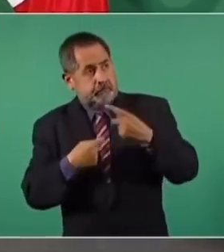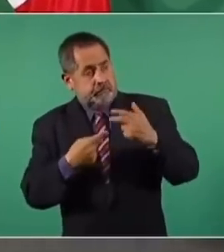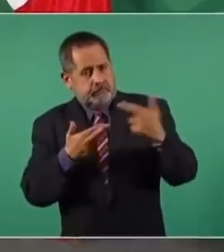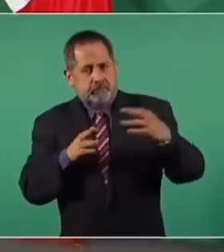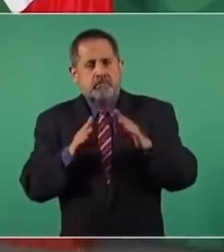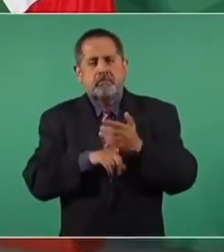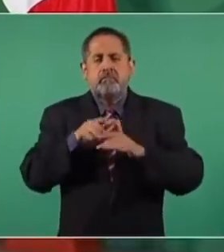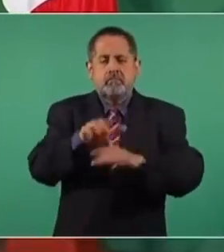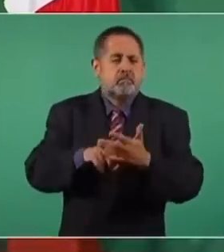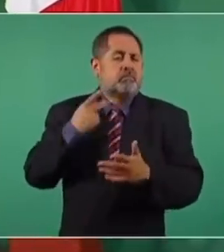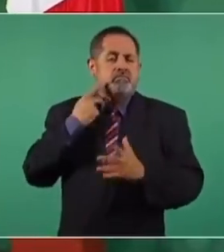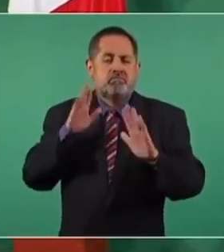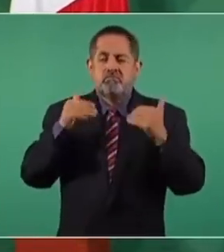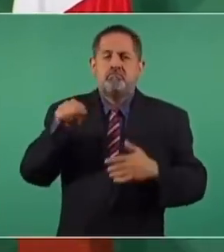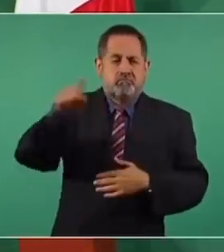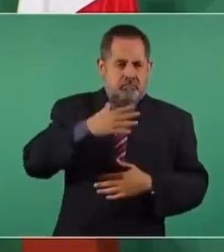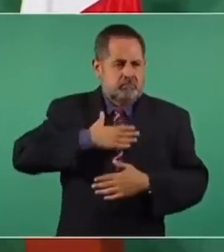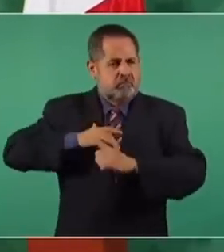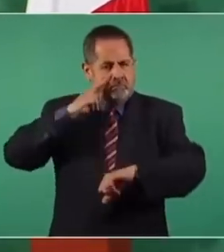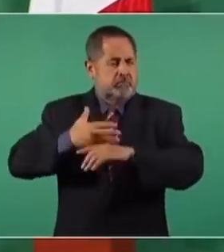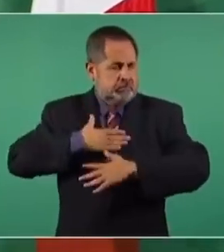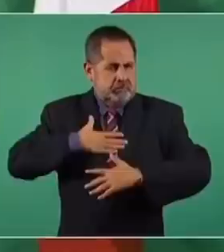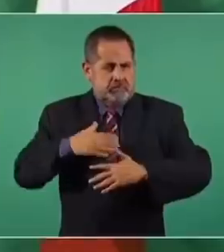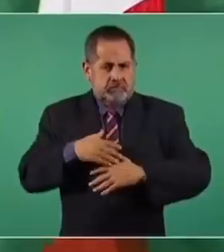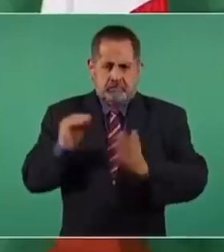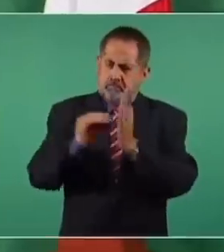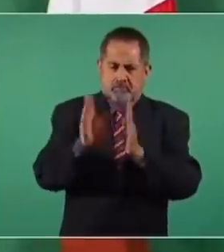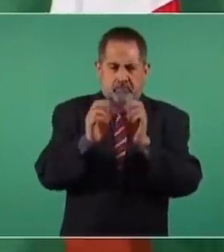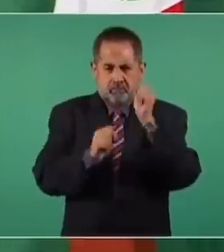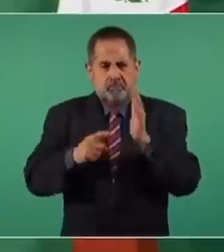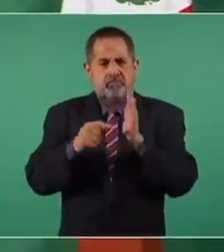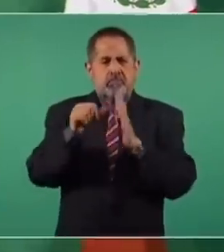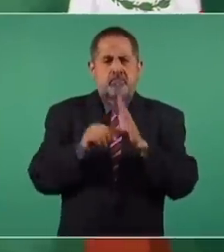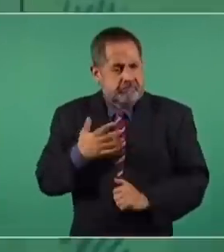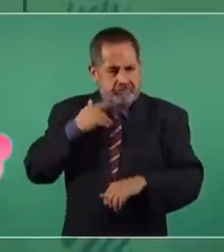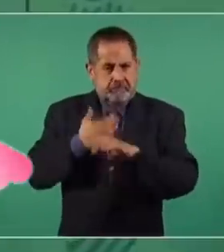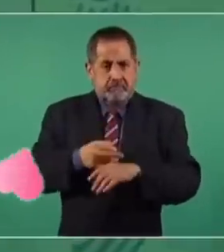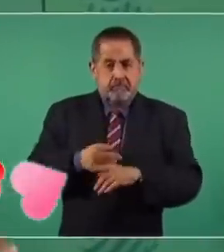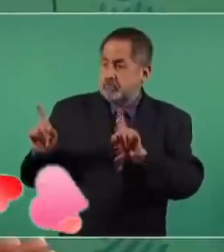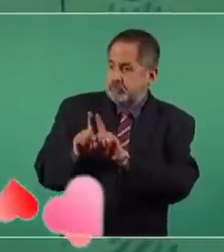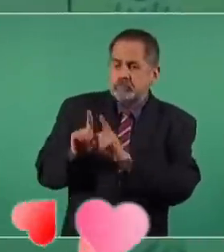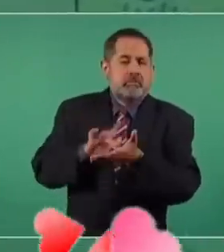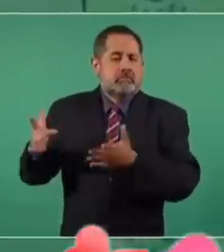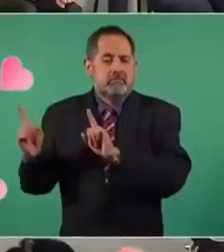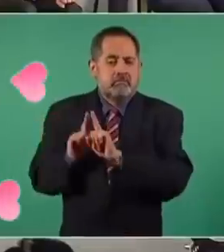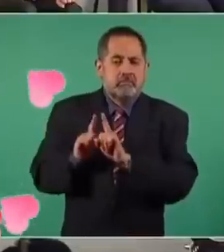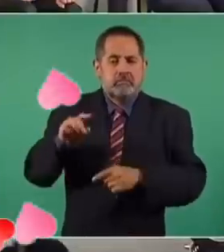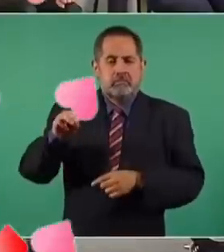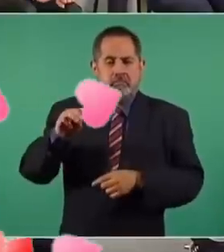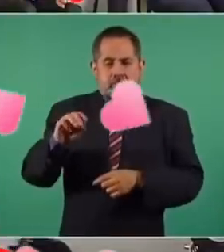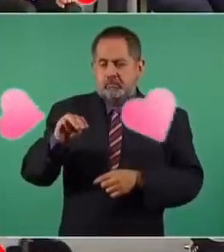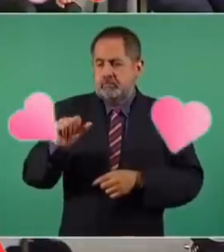además en todo lo que tiene que ver con política exterior? Es mi función. Está establecida en la Constitución, en el artículo 89. ¿Qué hago sin Marcelo?